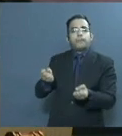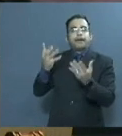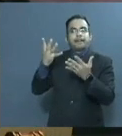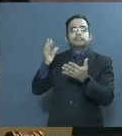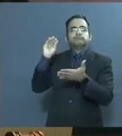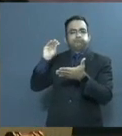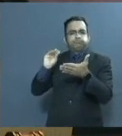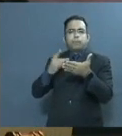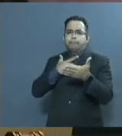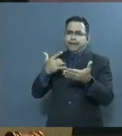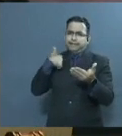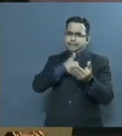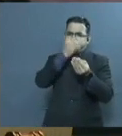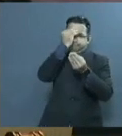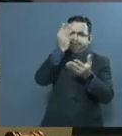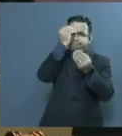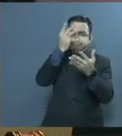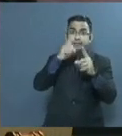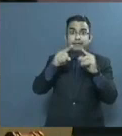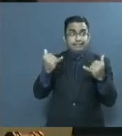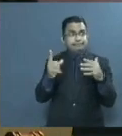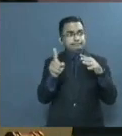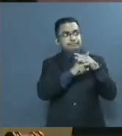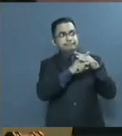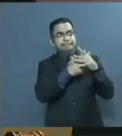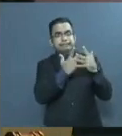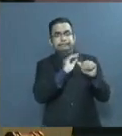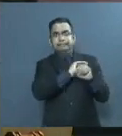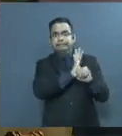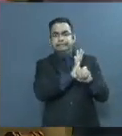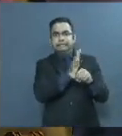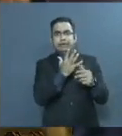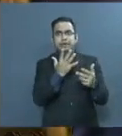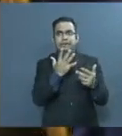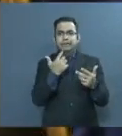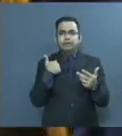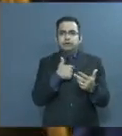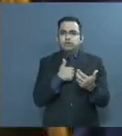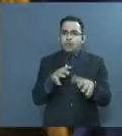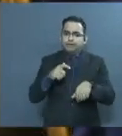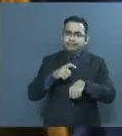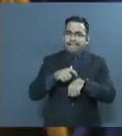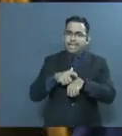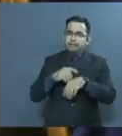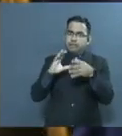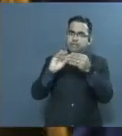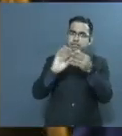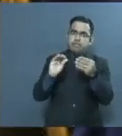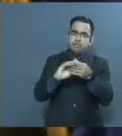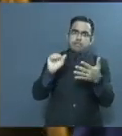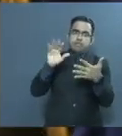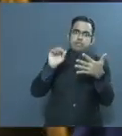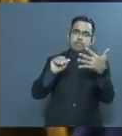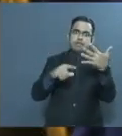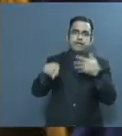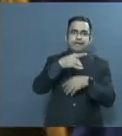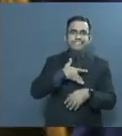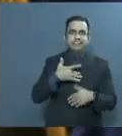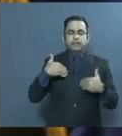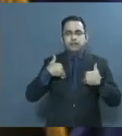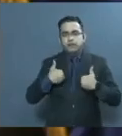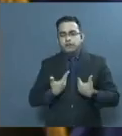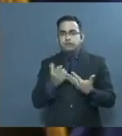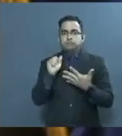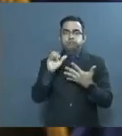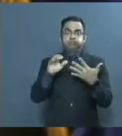dadas las circunstancias y las necesidades de preservar la cautela y para no abusar del tiempo de los presentes debido al gran